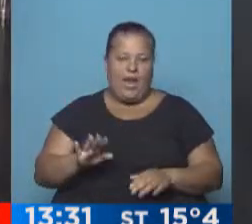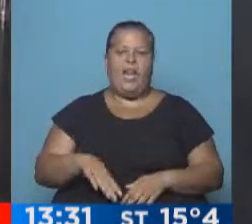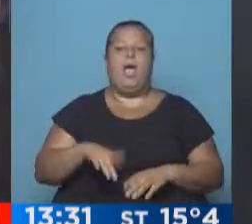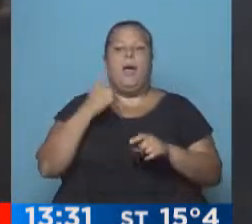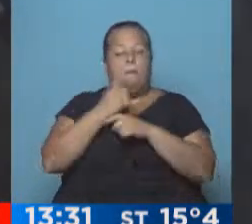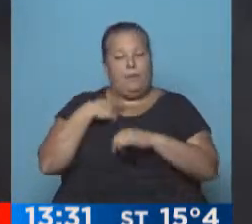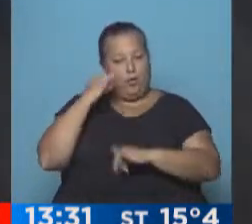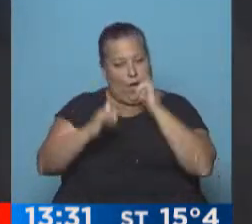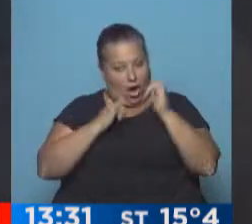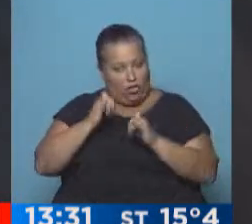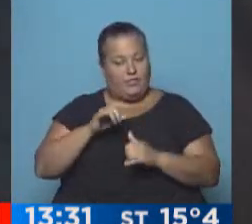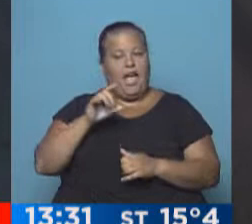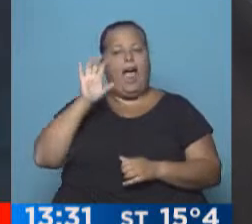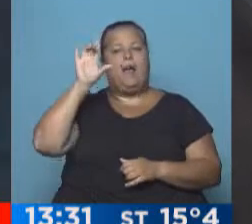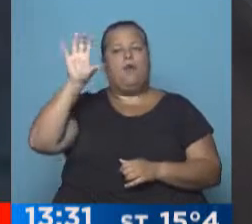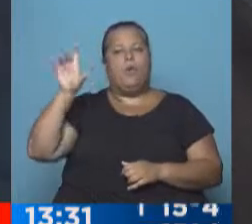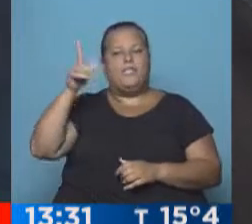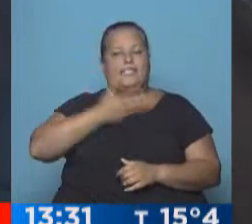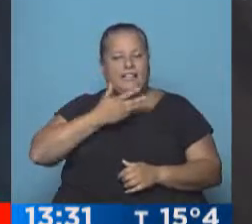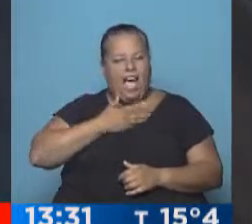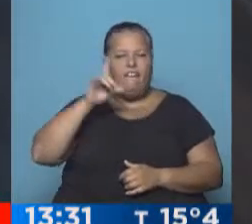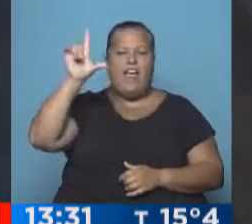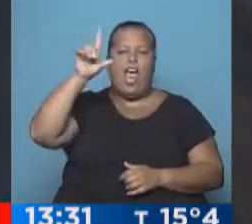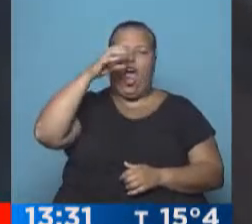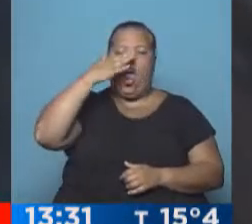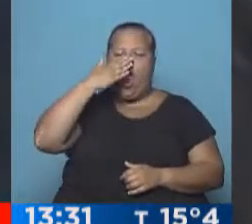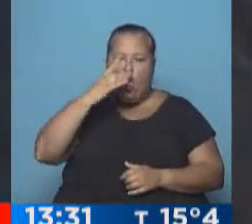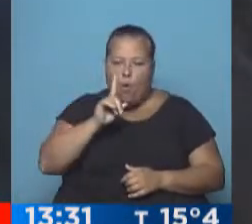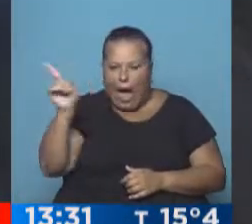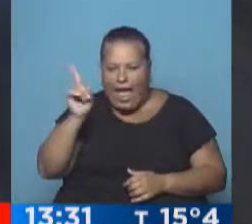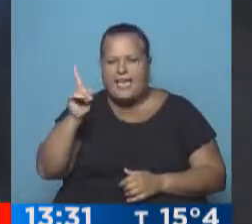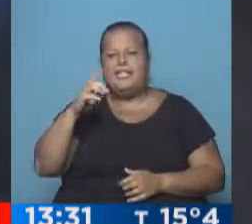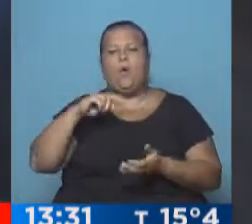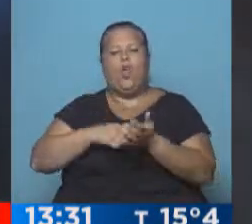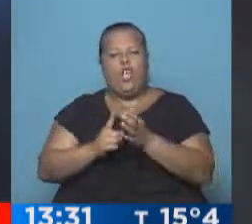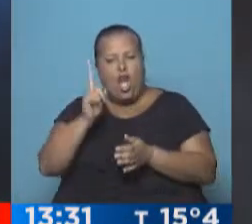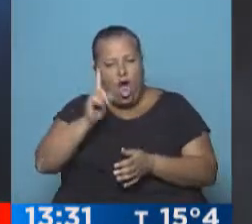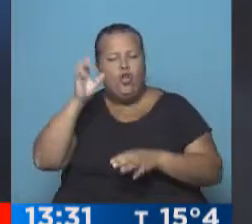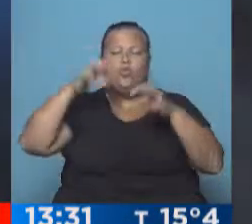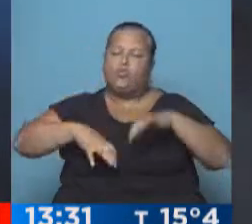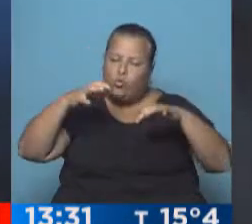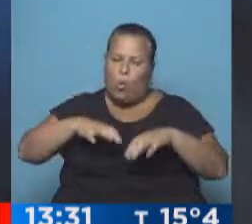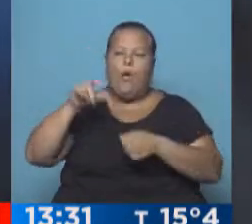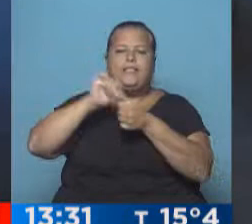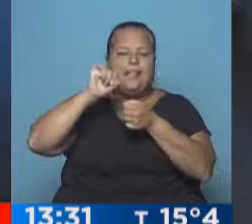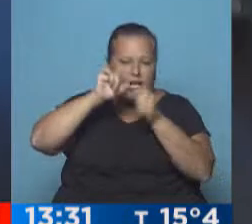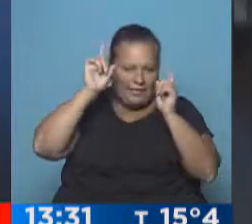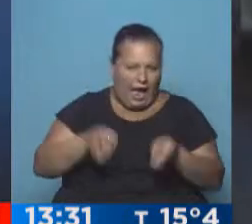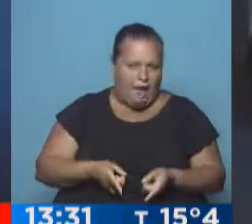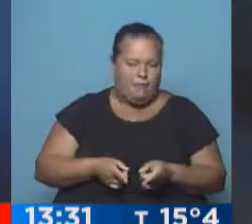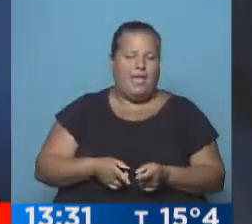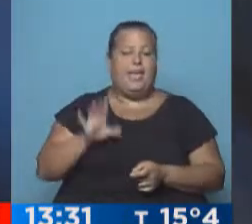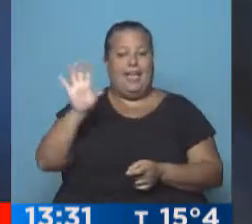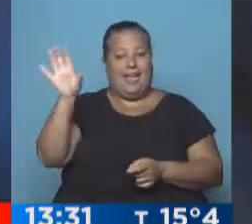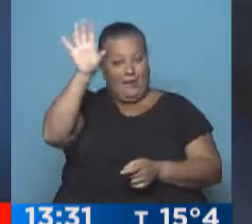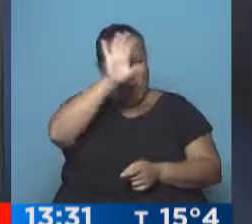para empezar, les cuento a las provincias del litoral, Santa Fe, todavía el este de Córdoba, norte de Buenos Aires, lluvia, Santiago del Estero, también en